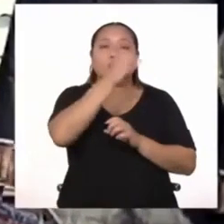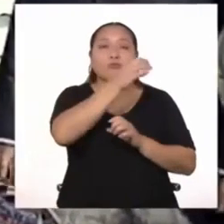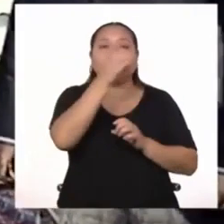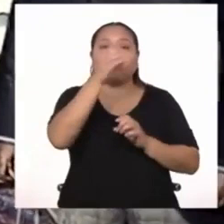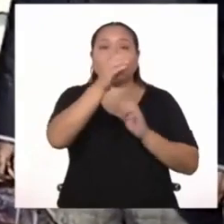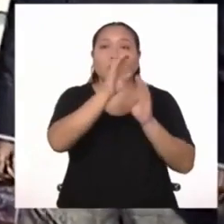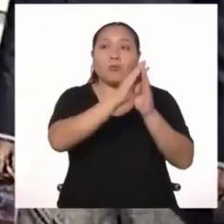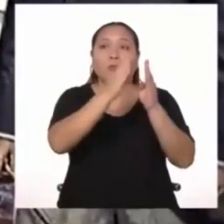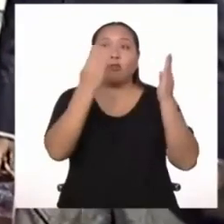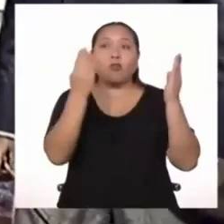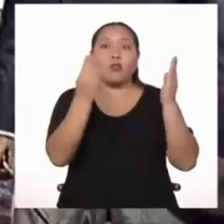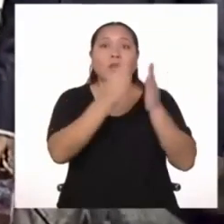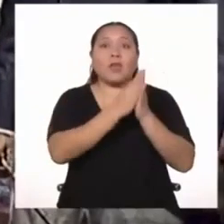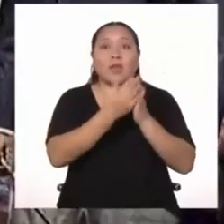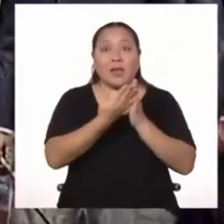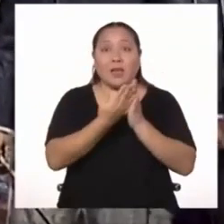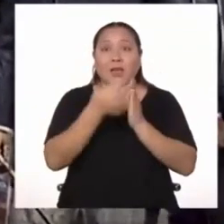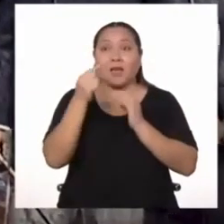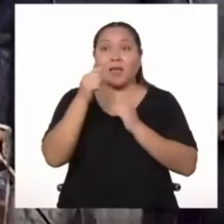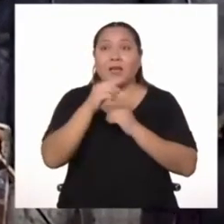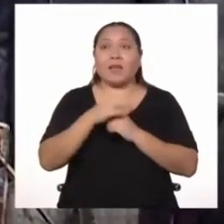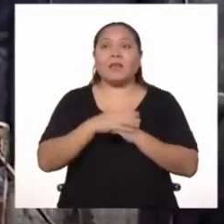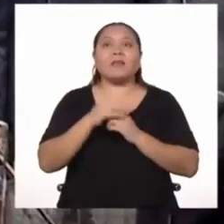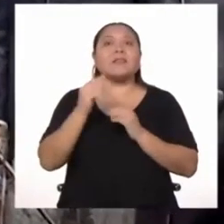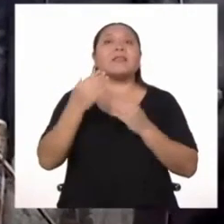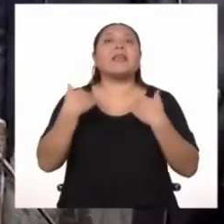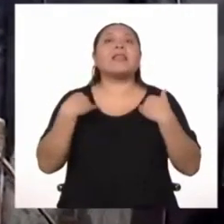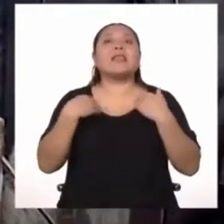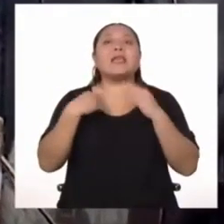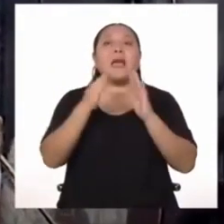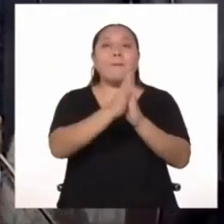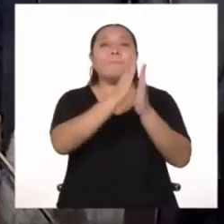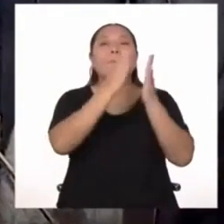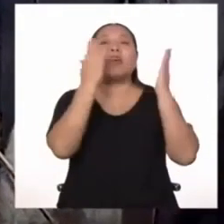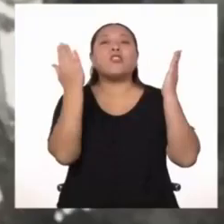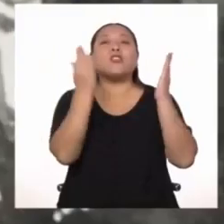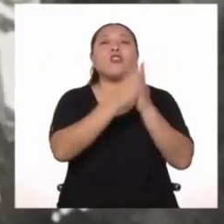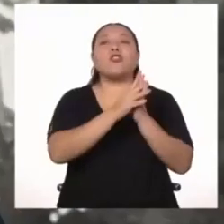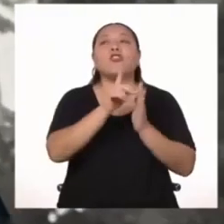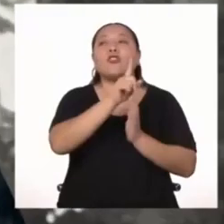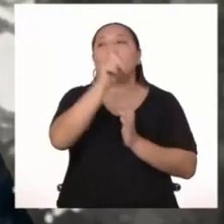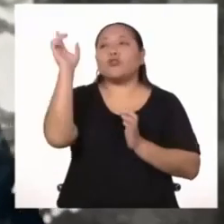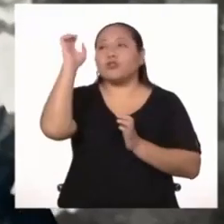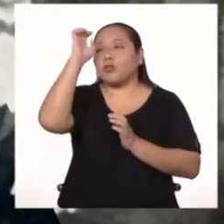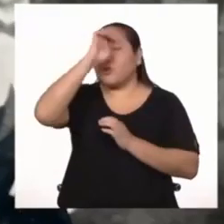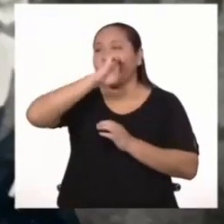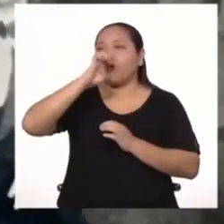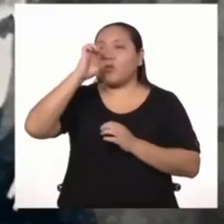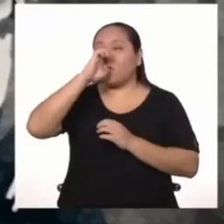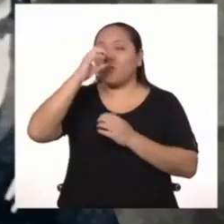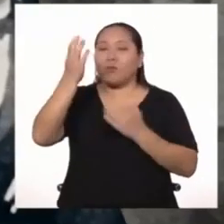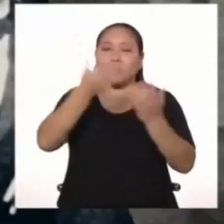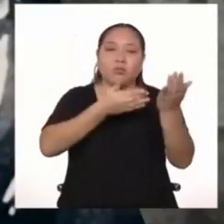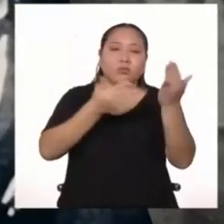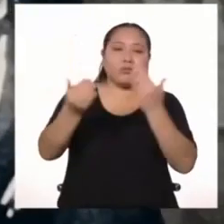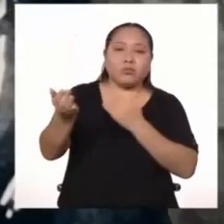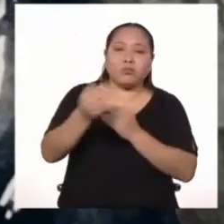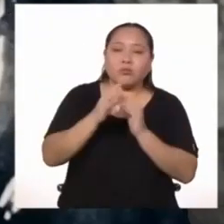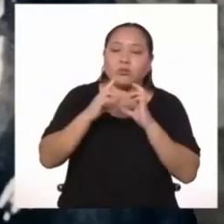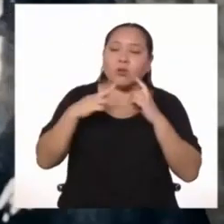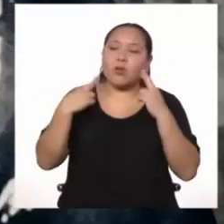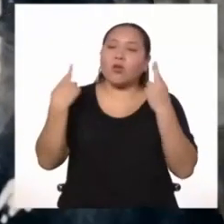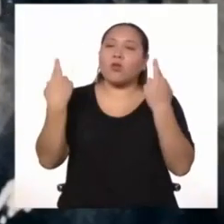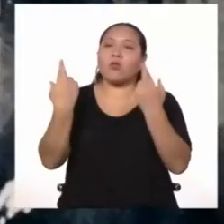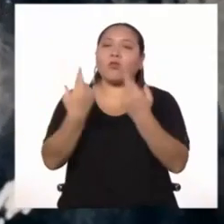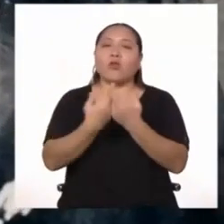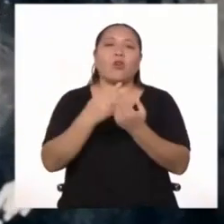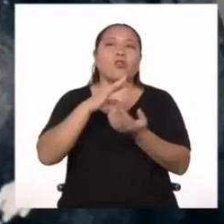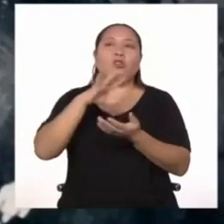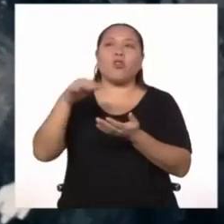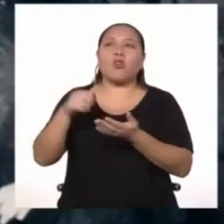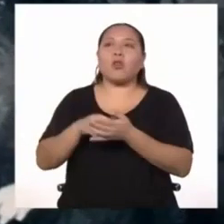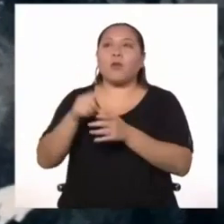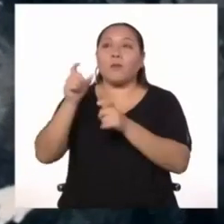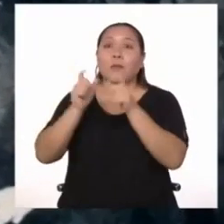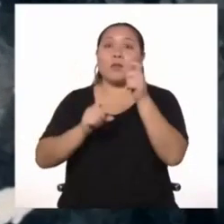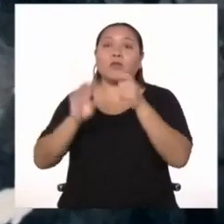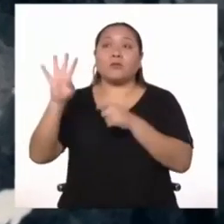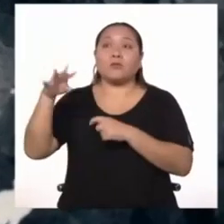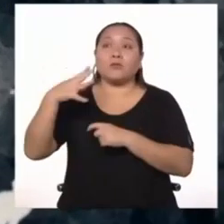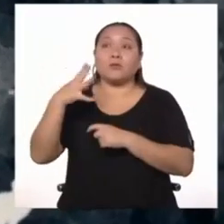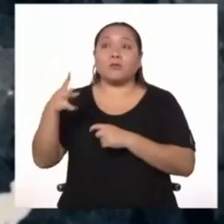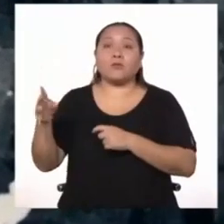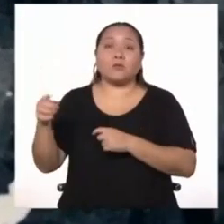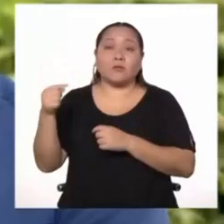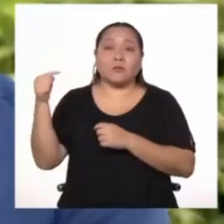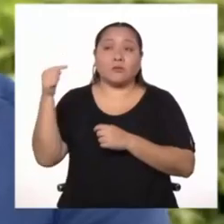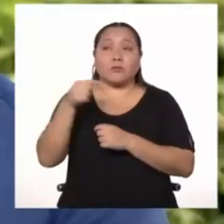contaba con periódicos europeos y básicamente reunía a toda la colonia británica en el Perú, pero tenía la